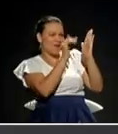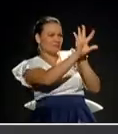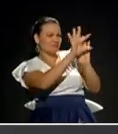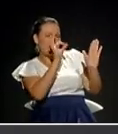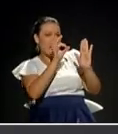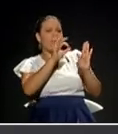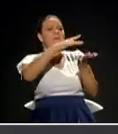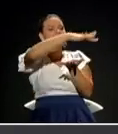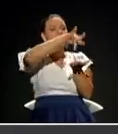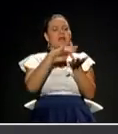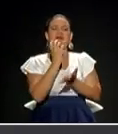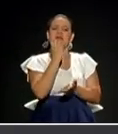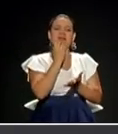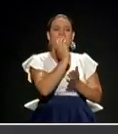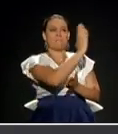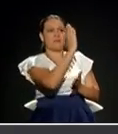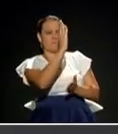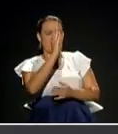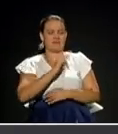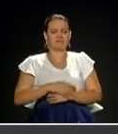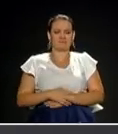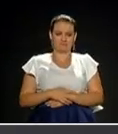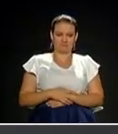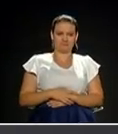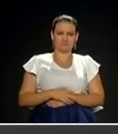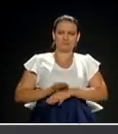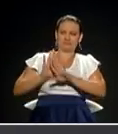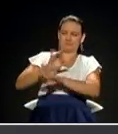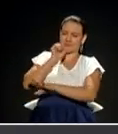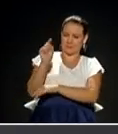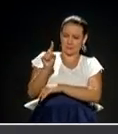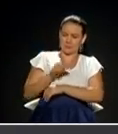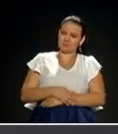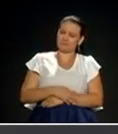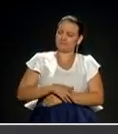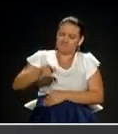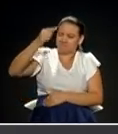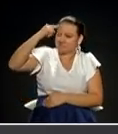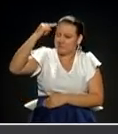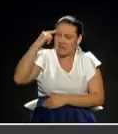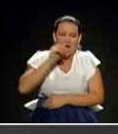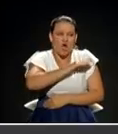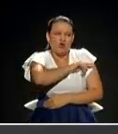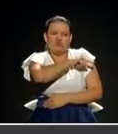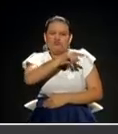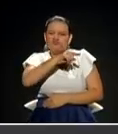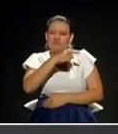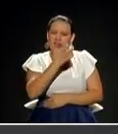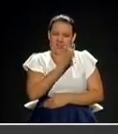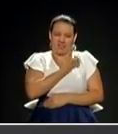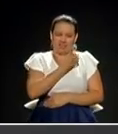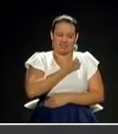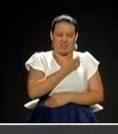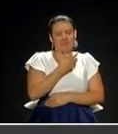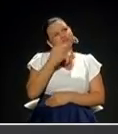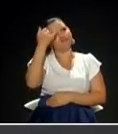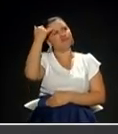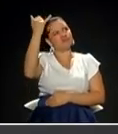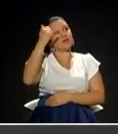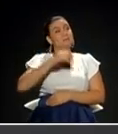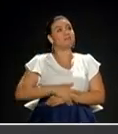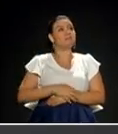para apoyar la cultura, imagínese usted este escenario. Habrá un concierto de música que la alcaldía apoya y tiene tres caminos.